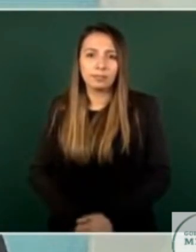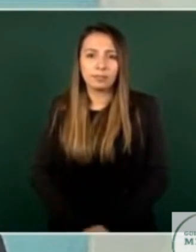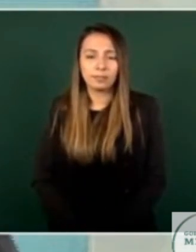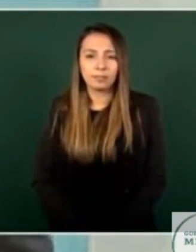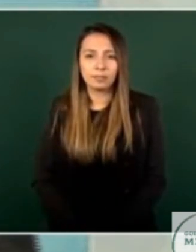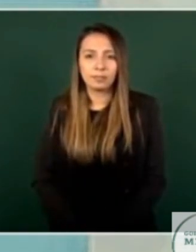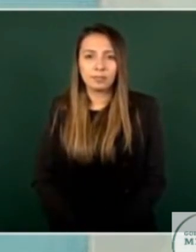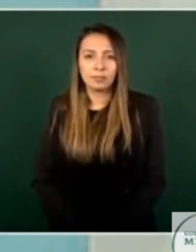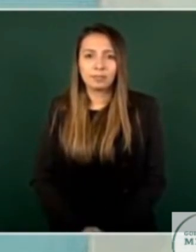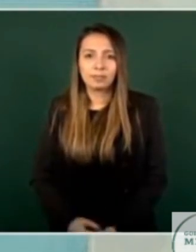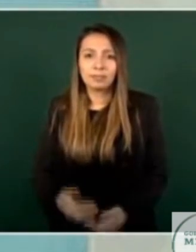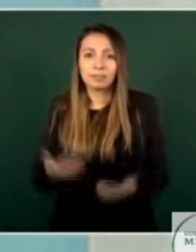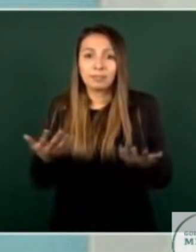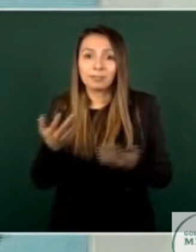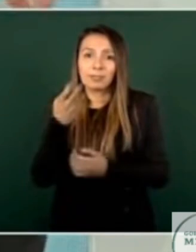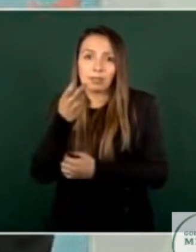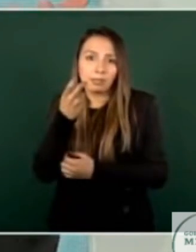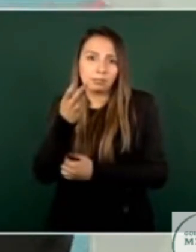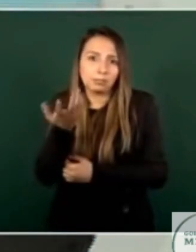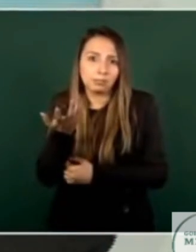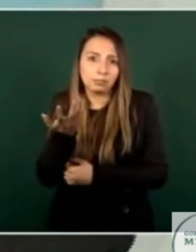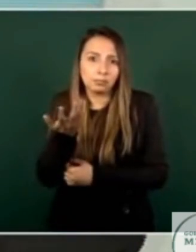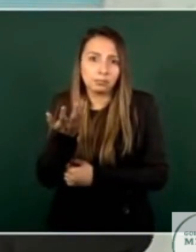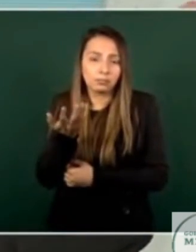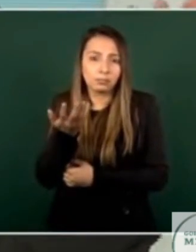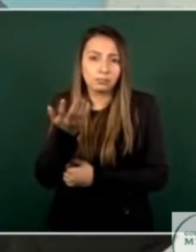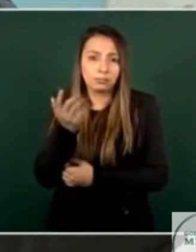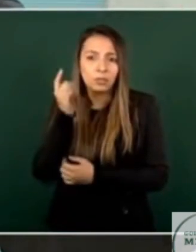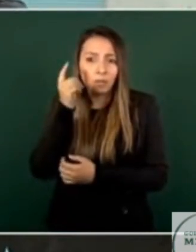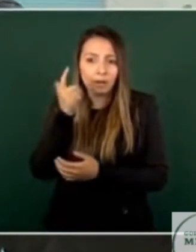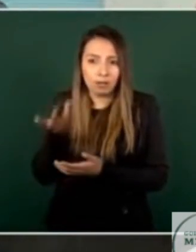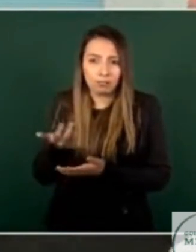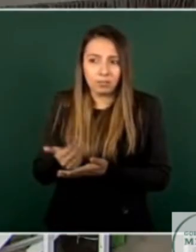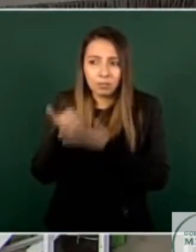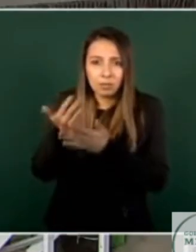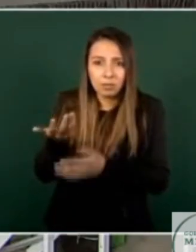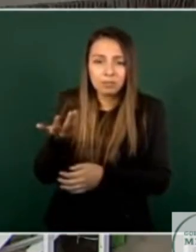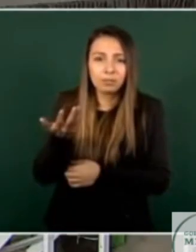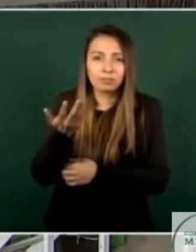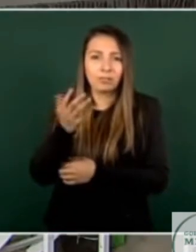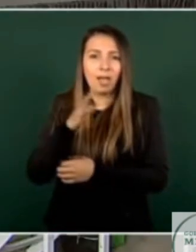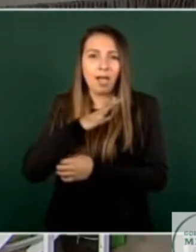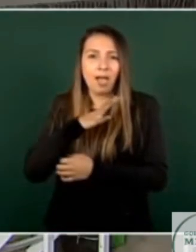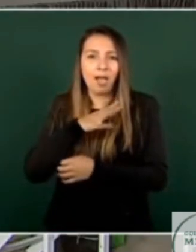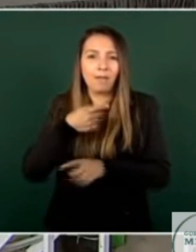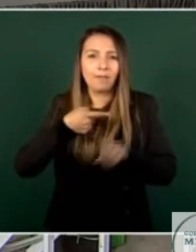entonces eso ayudaría mucho bueno los futbolistas famosos del mundo